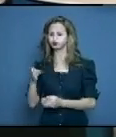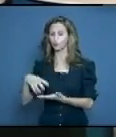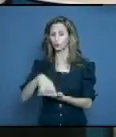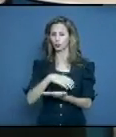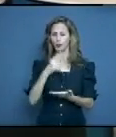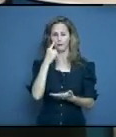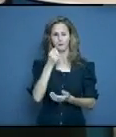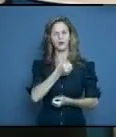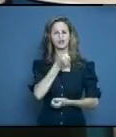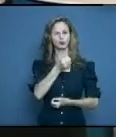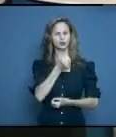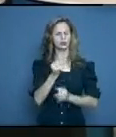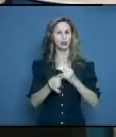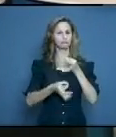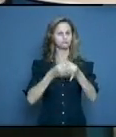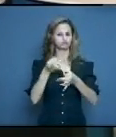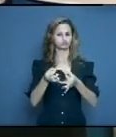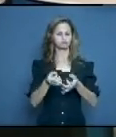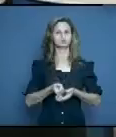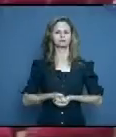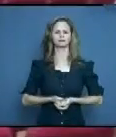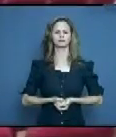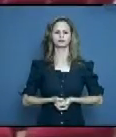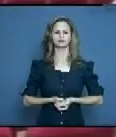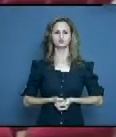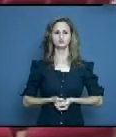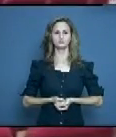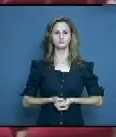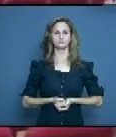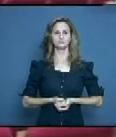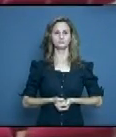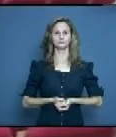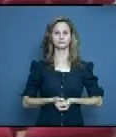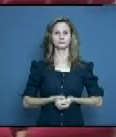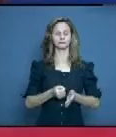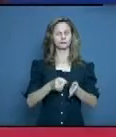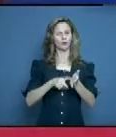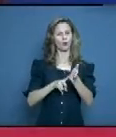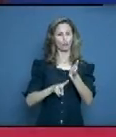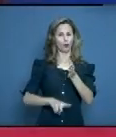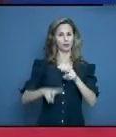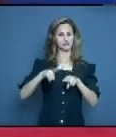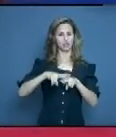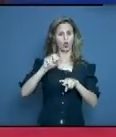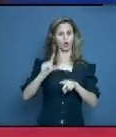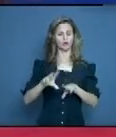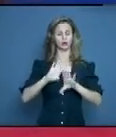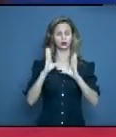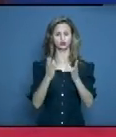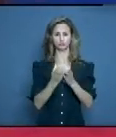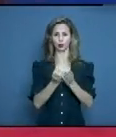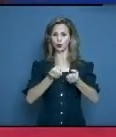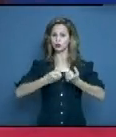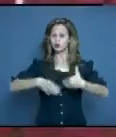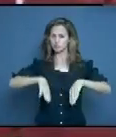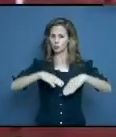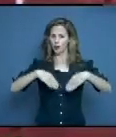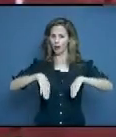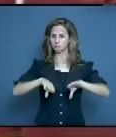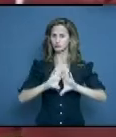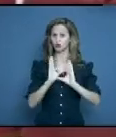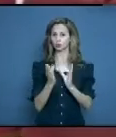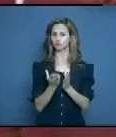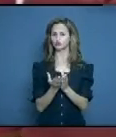periodista Jordanis Rodríguez-Laurencia. En la provincia de Holguín, además de las situaciones objetivas producto de la COVID